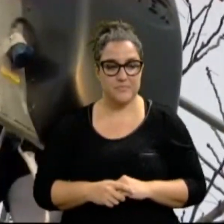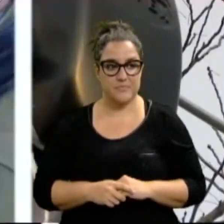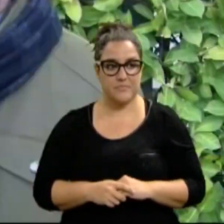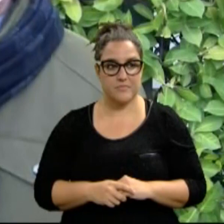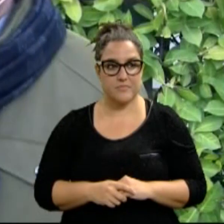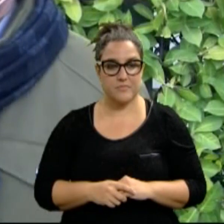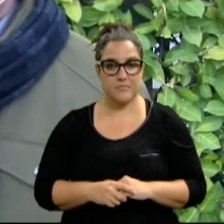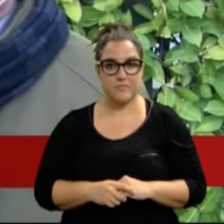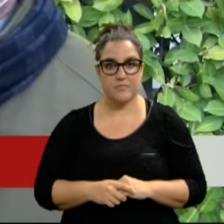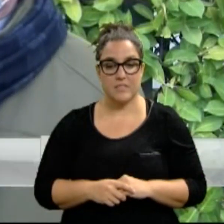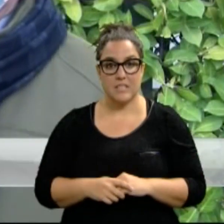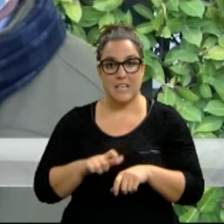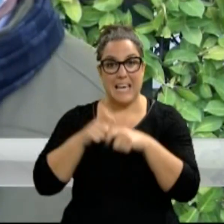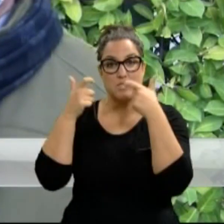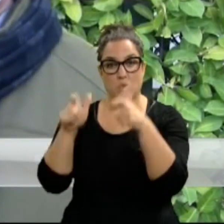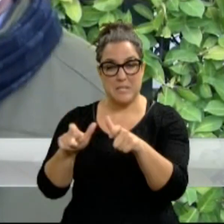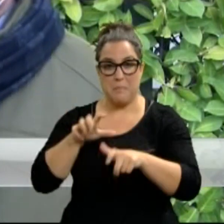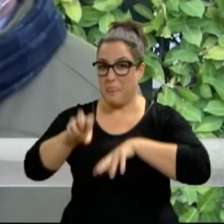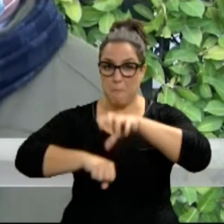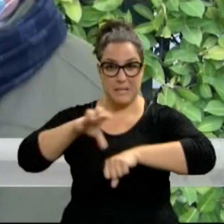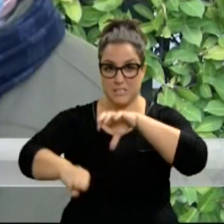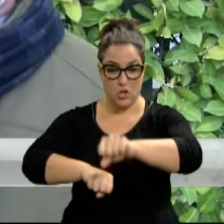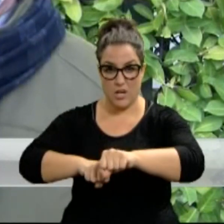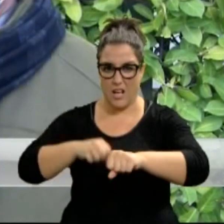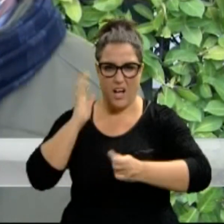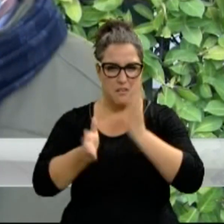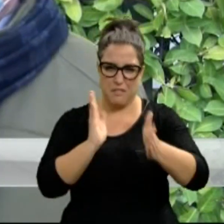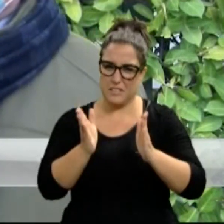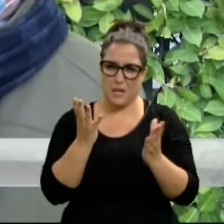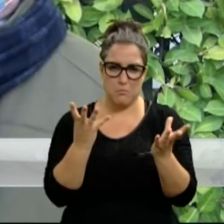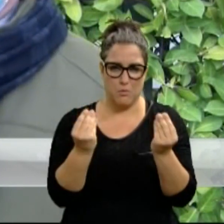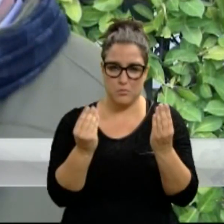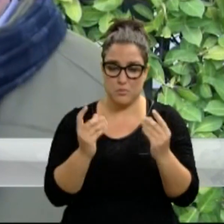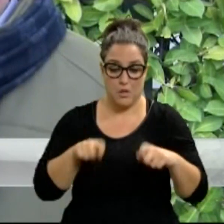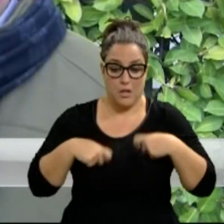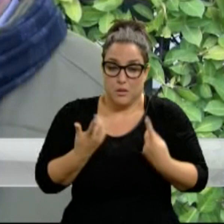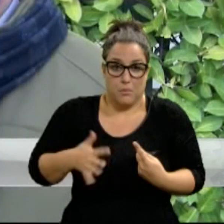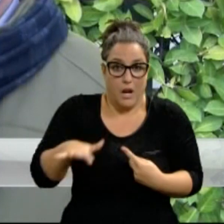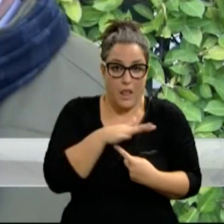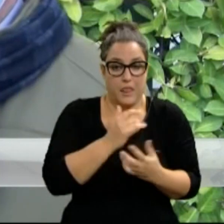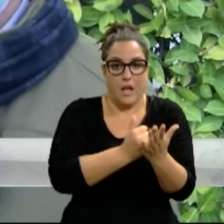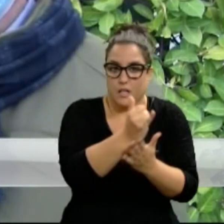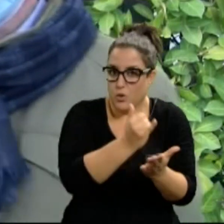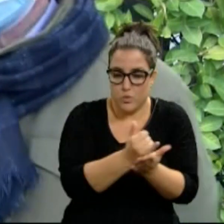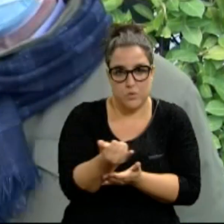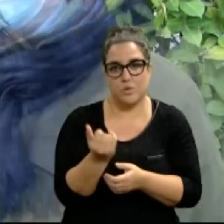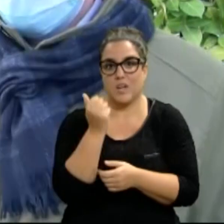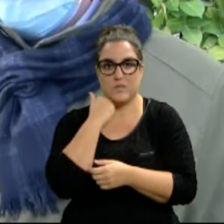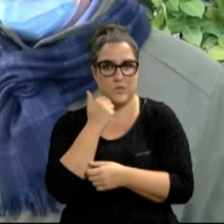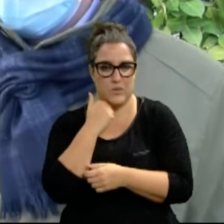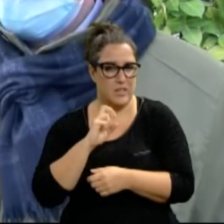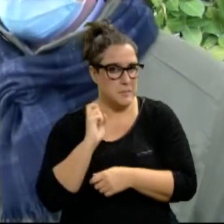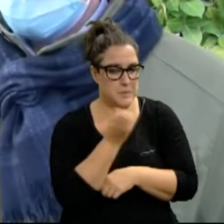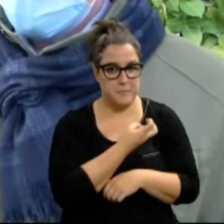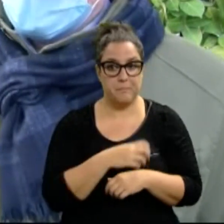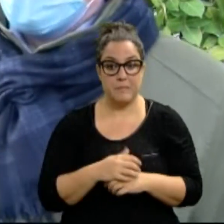Es una especie invasora que causa graves perjudicios a la biodiversidad, a la apicultura y a la fruticultura. En